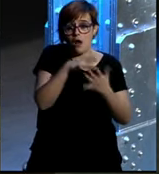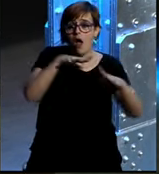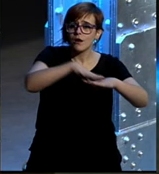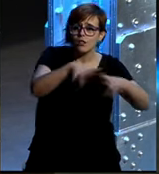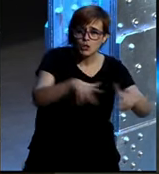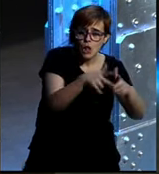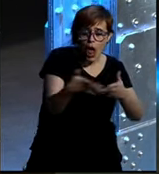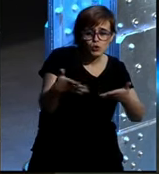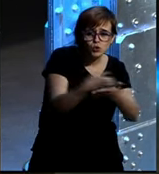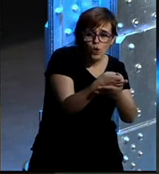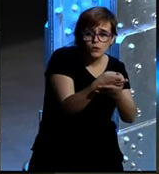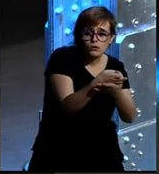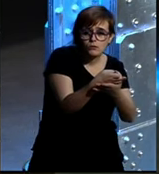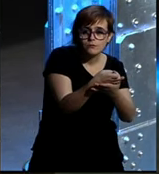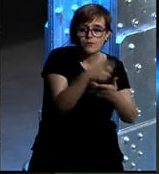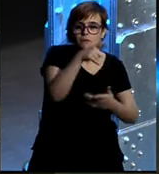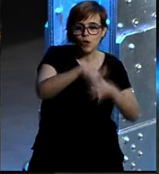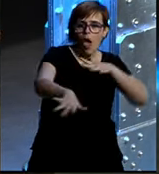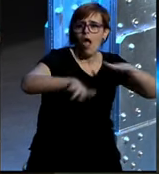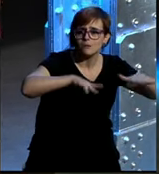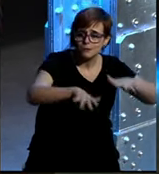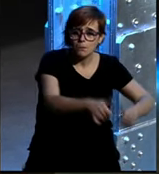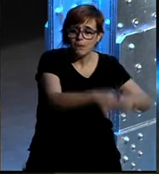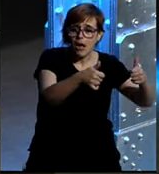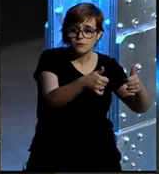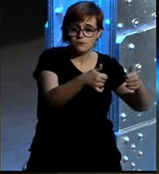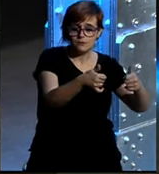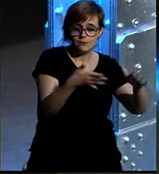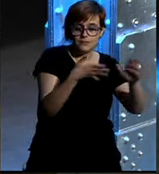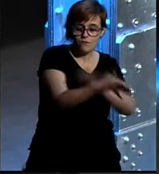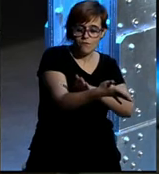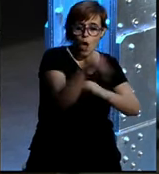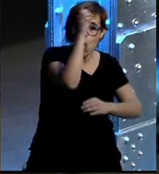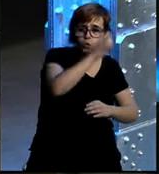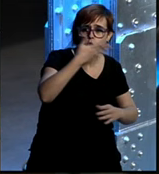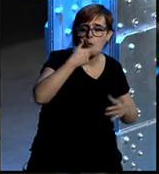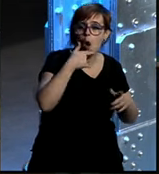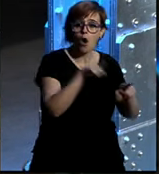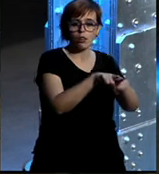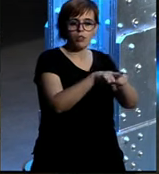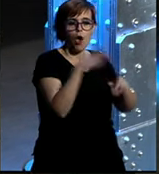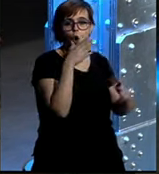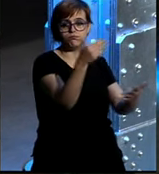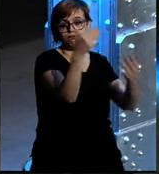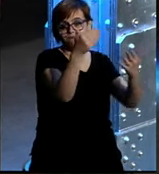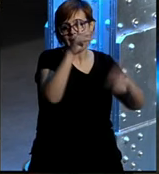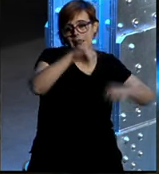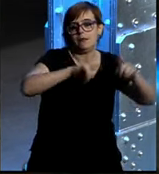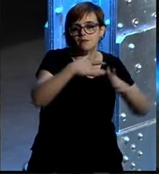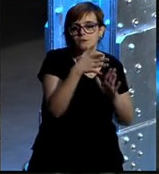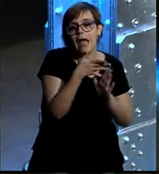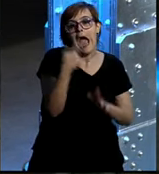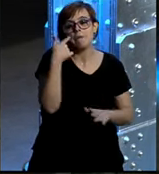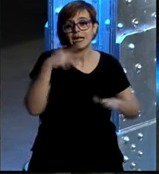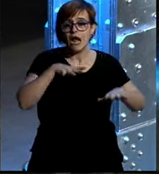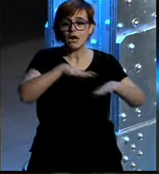las redes sociales son mucho más activos y por tanto mucho más proclives a criticar o a elogiar porque no solo se critican en las redes sociales